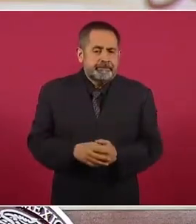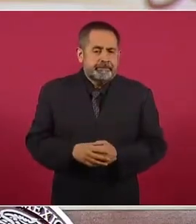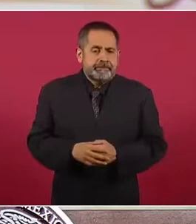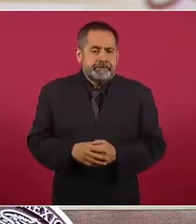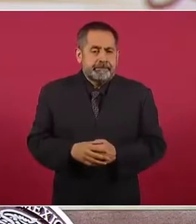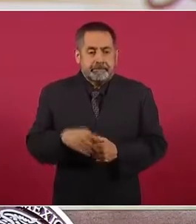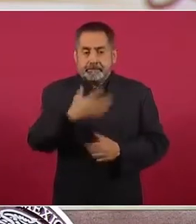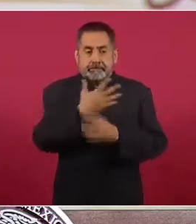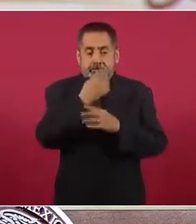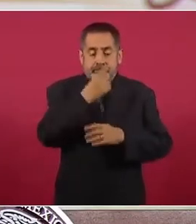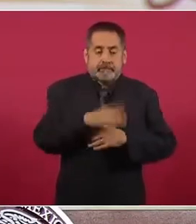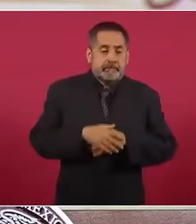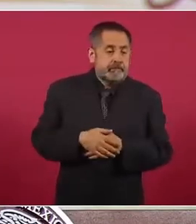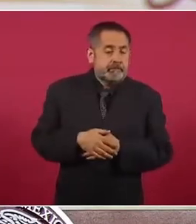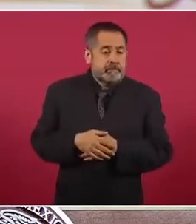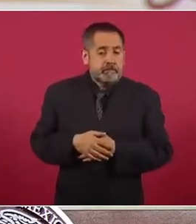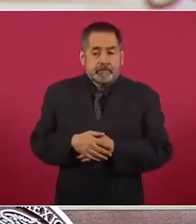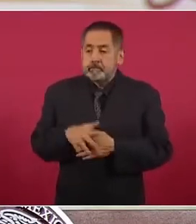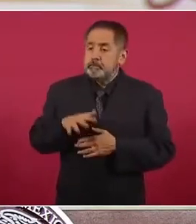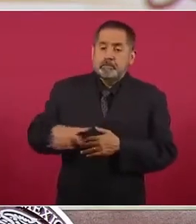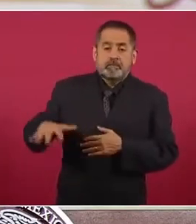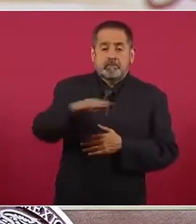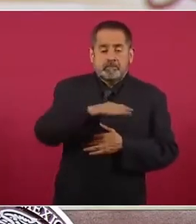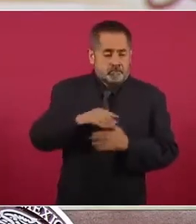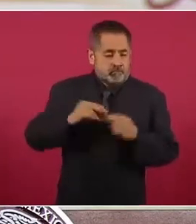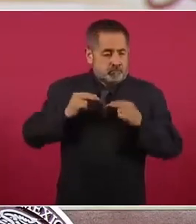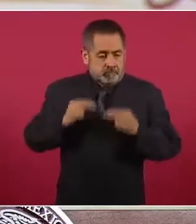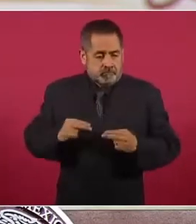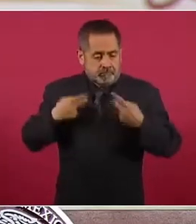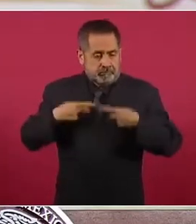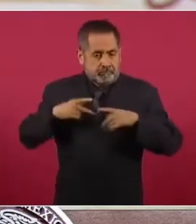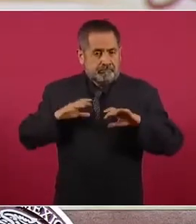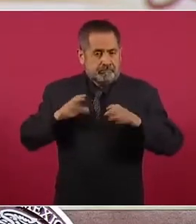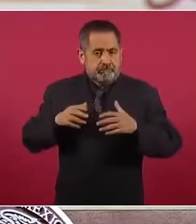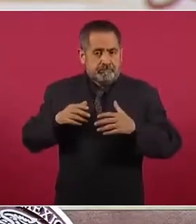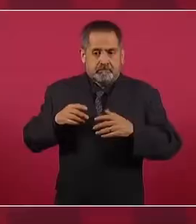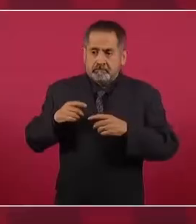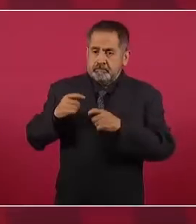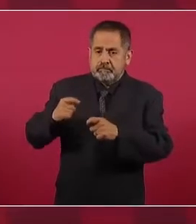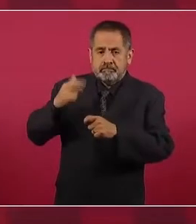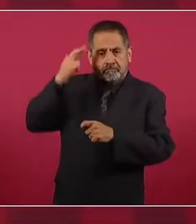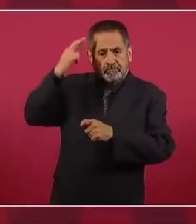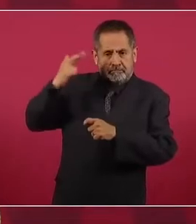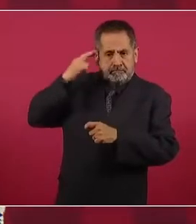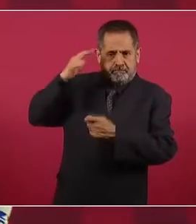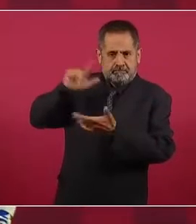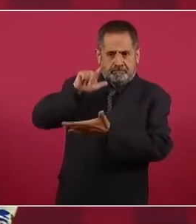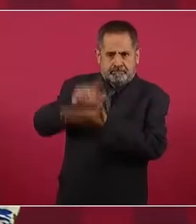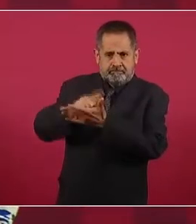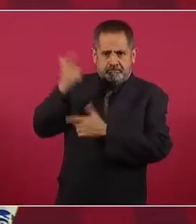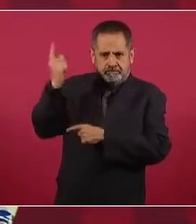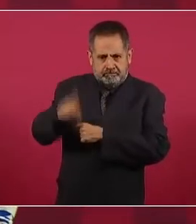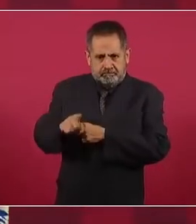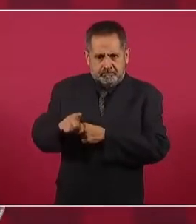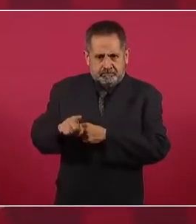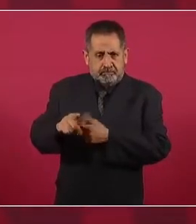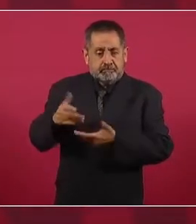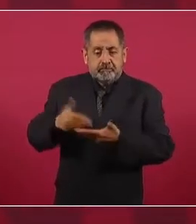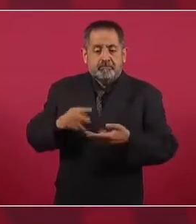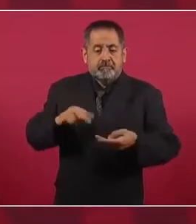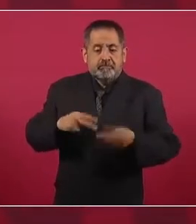la humanidad pasó en mucho tiempo y con gran esfuerzo de el rey hace la ley, a la ley hace el rey.